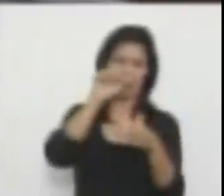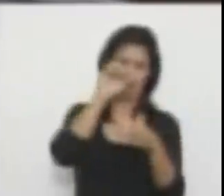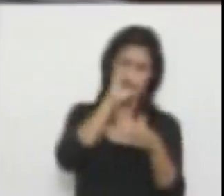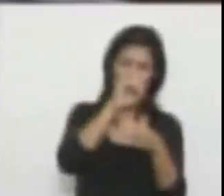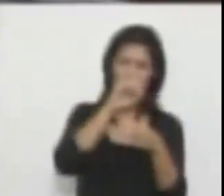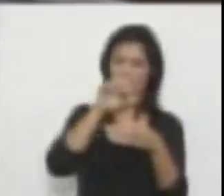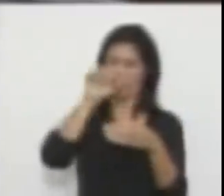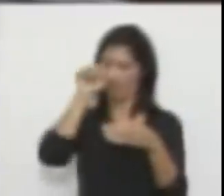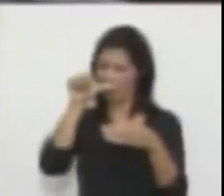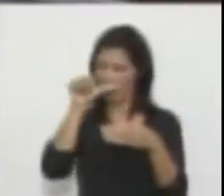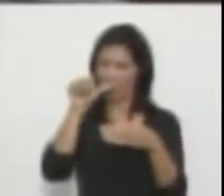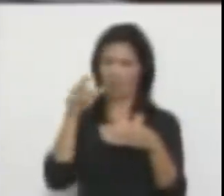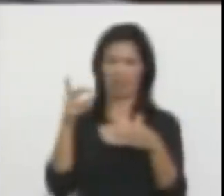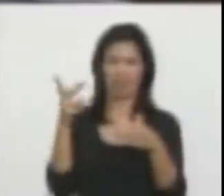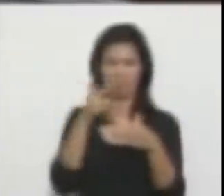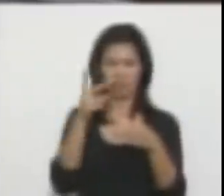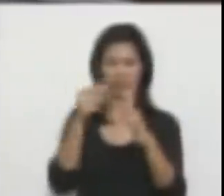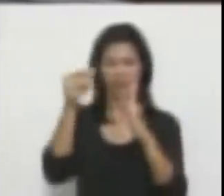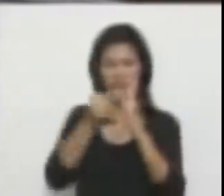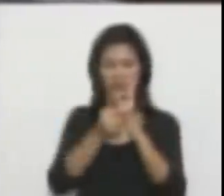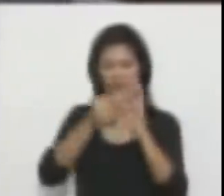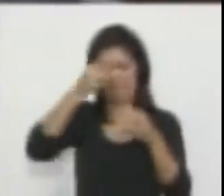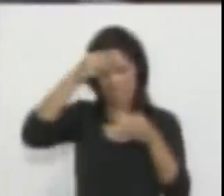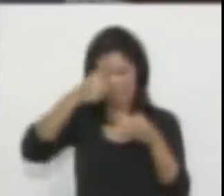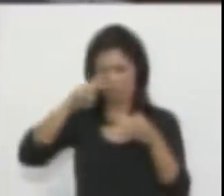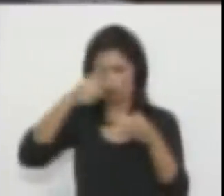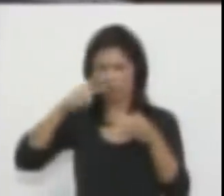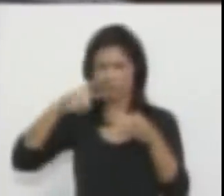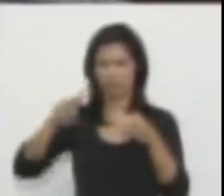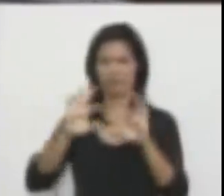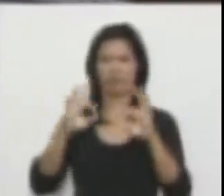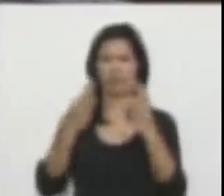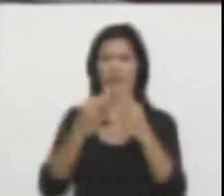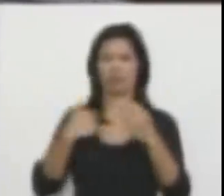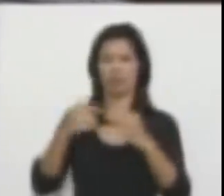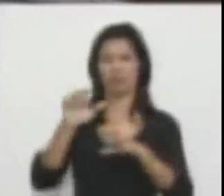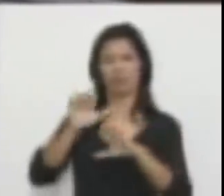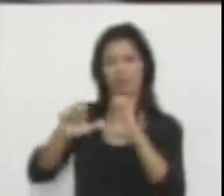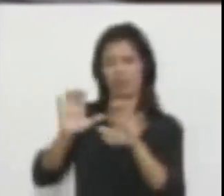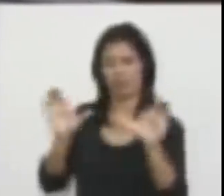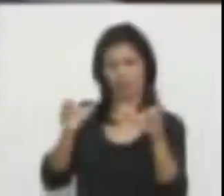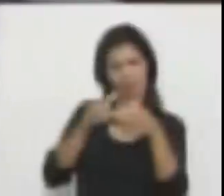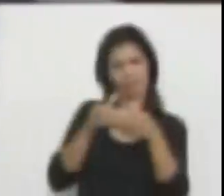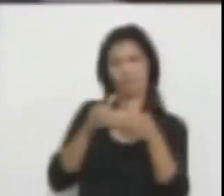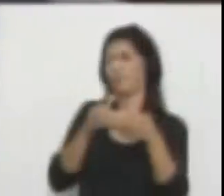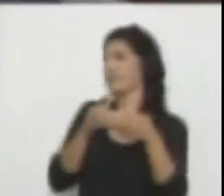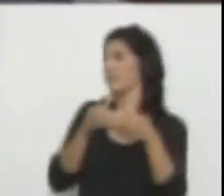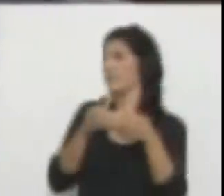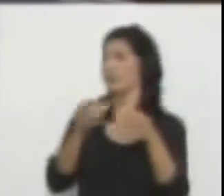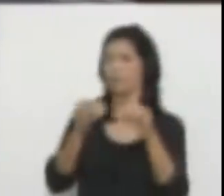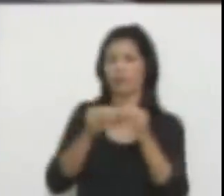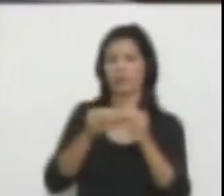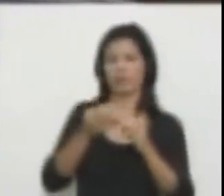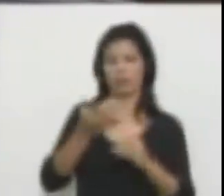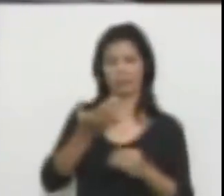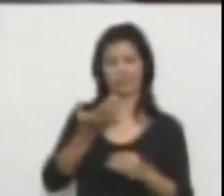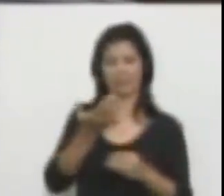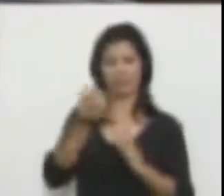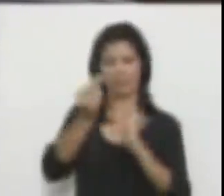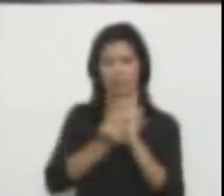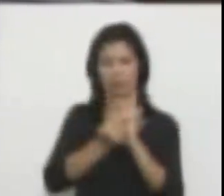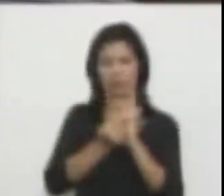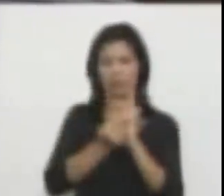familia de la mujer, la familia de los hijos. Y el matrimonio gay es una